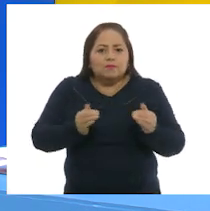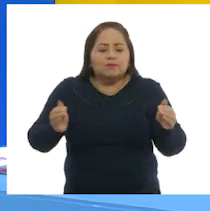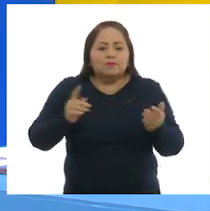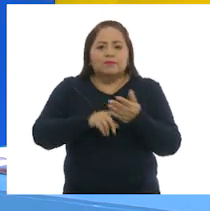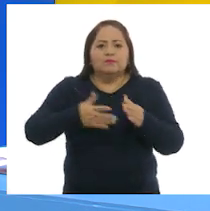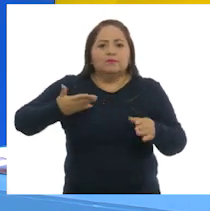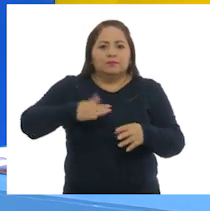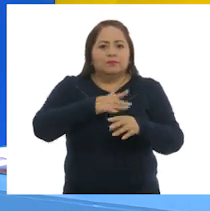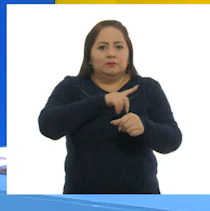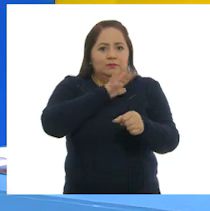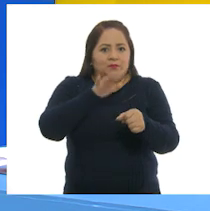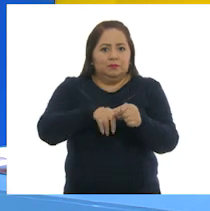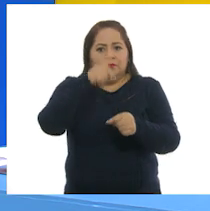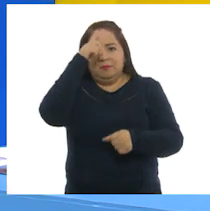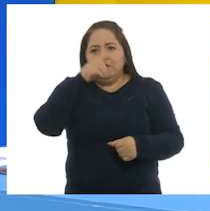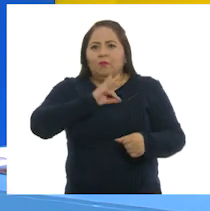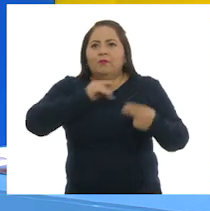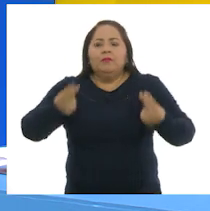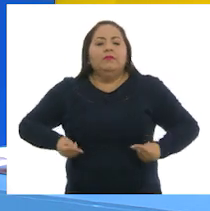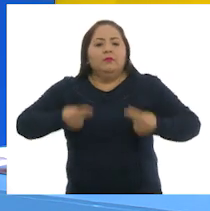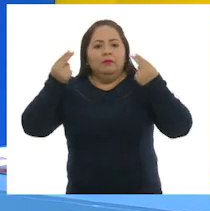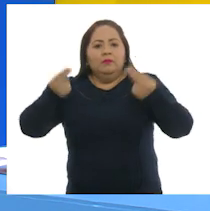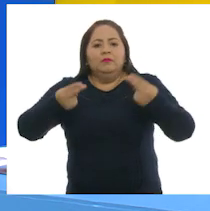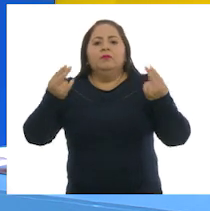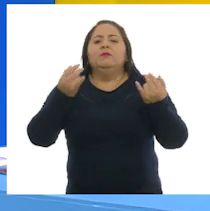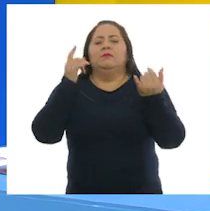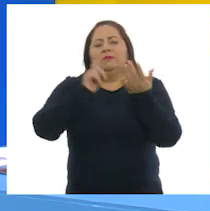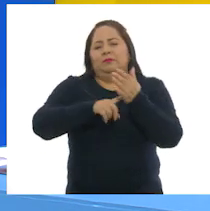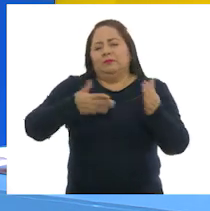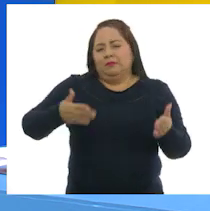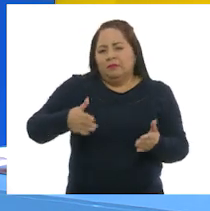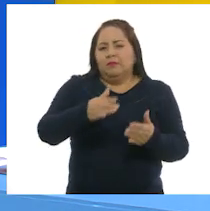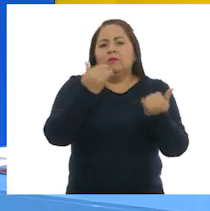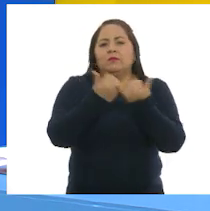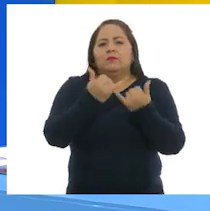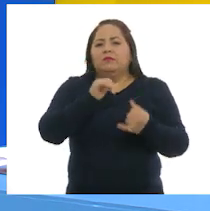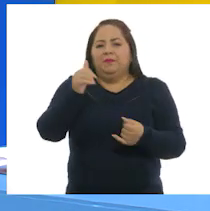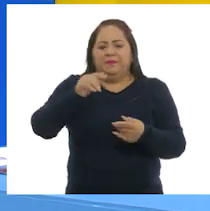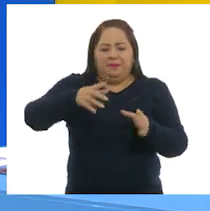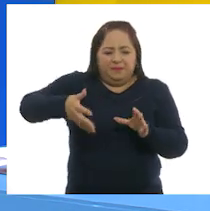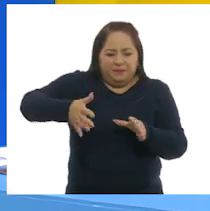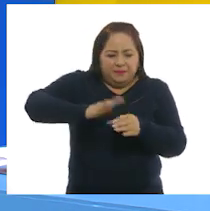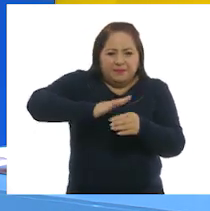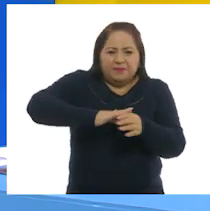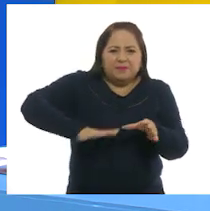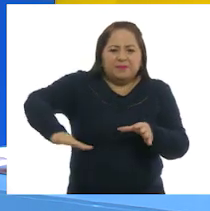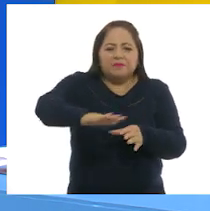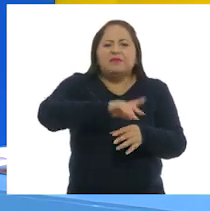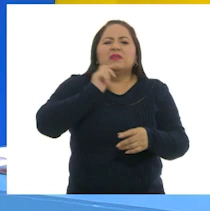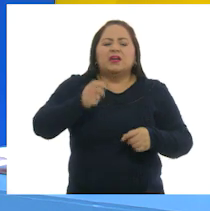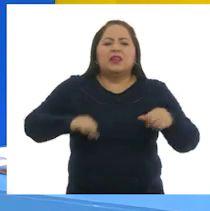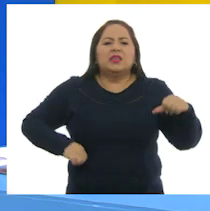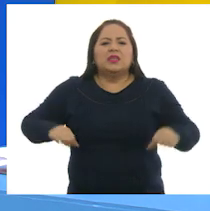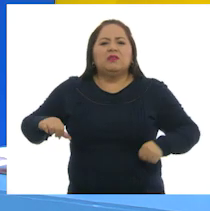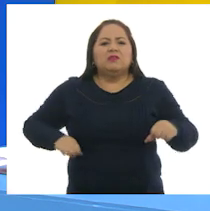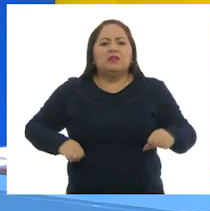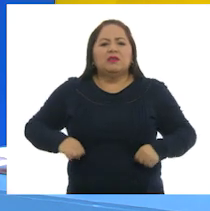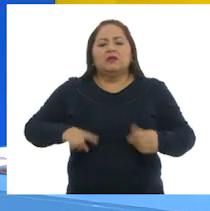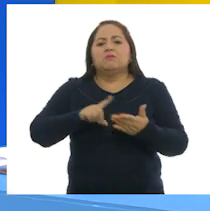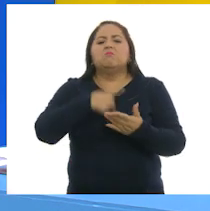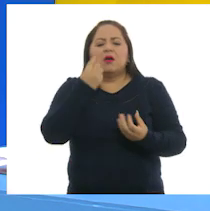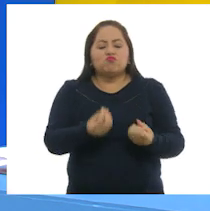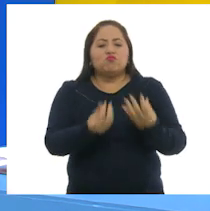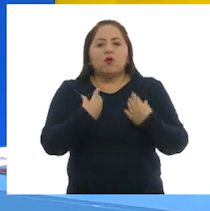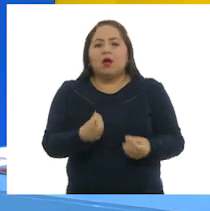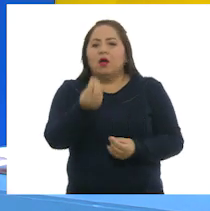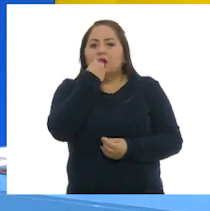acuáticos. Para su comercialización, tanto la pesca como la acuicultura son actividades que proporcionan alimento